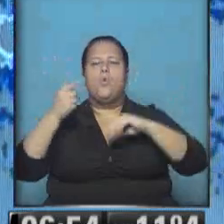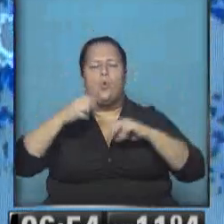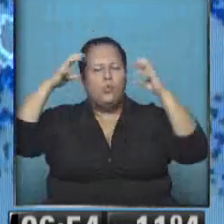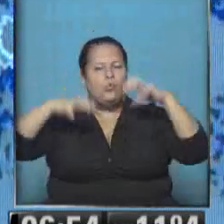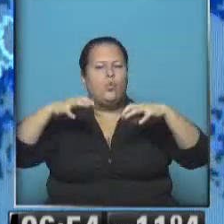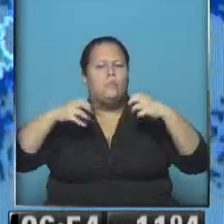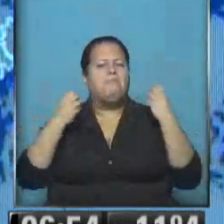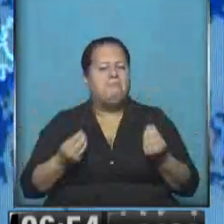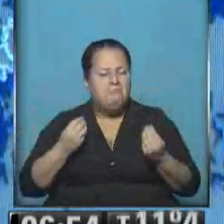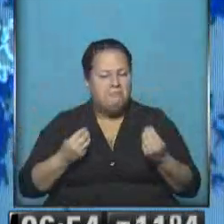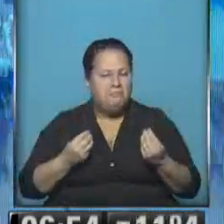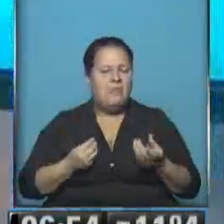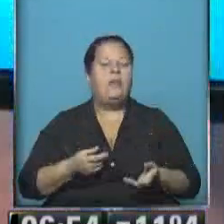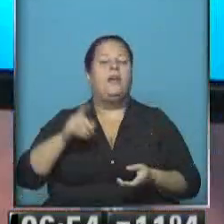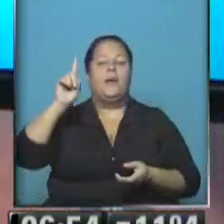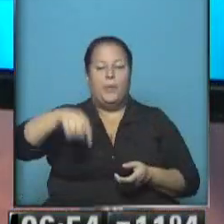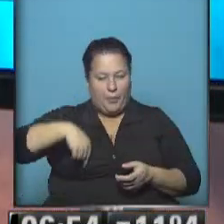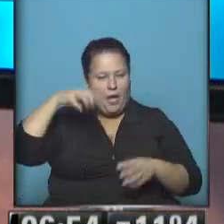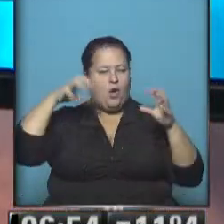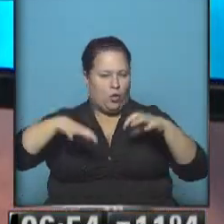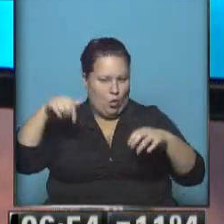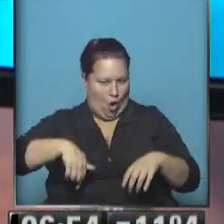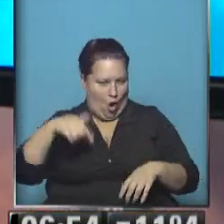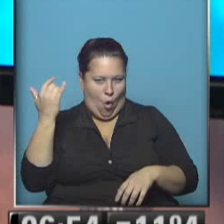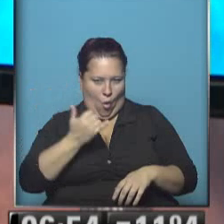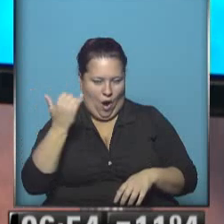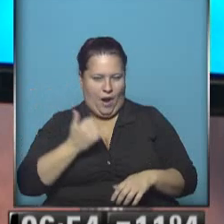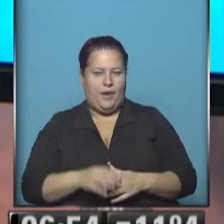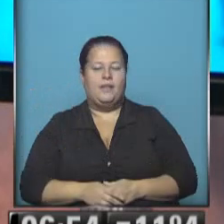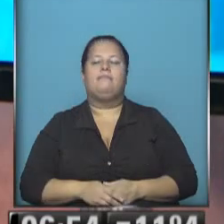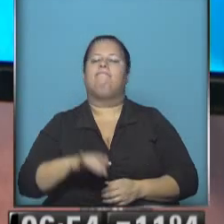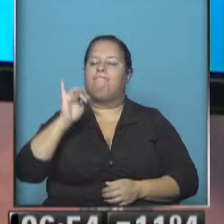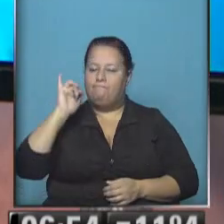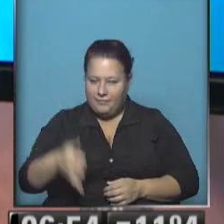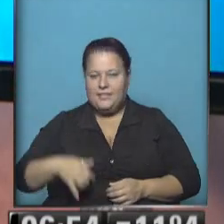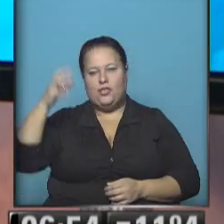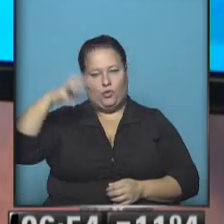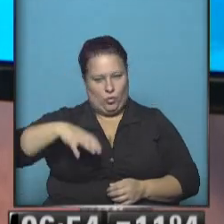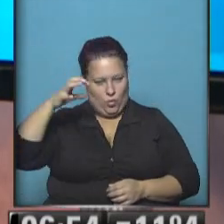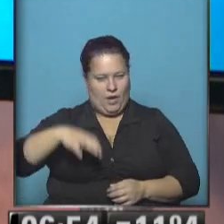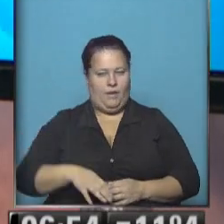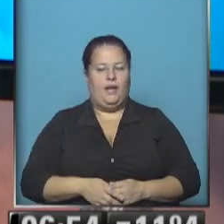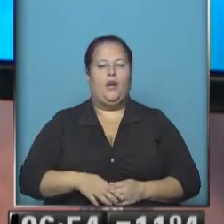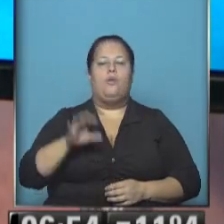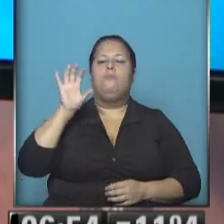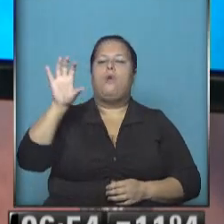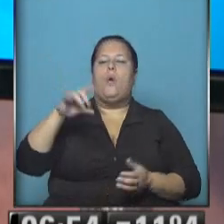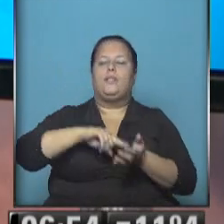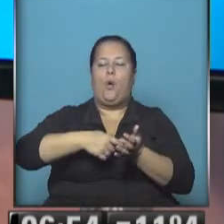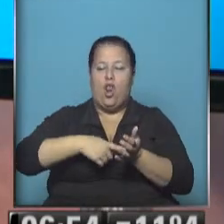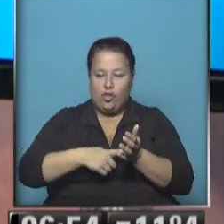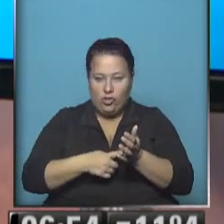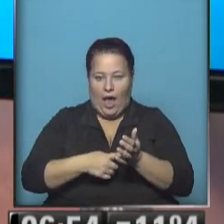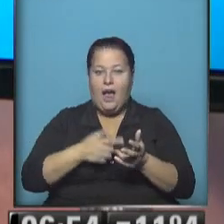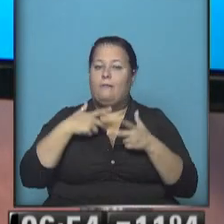lluvias. ¿Vienen las lluvias para hoy jueves? Sí vienen. Sobre la provincia de Buenos Aires,